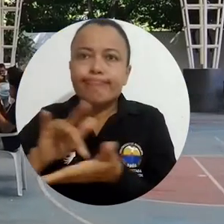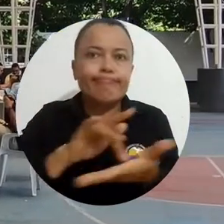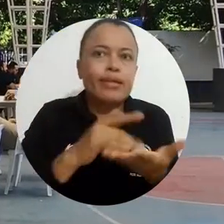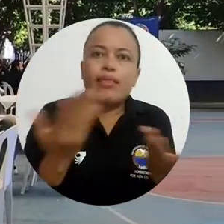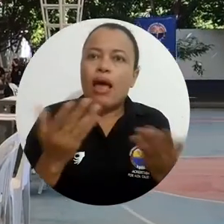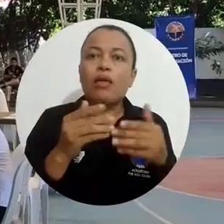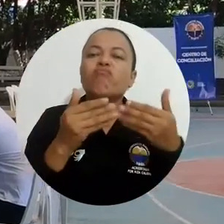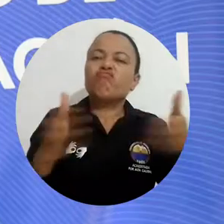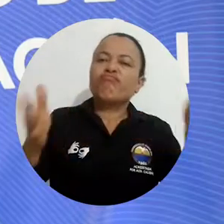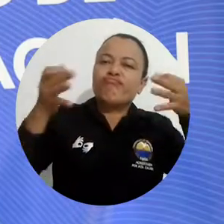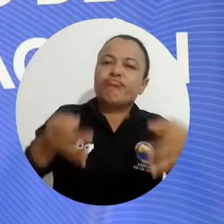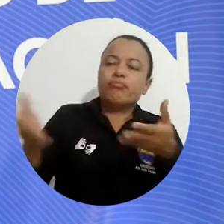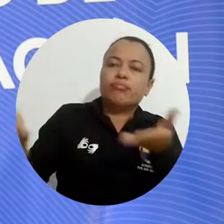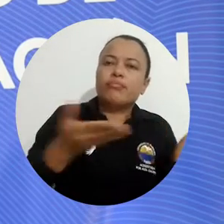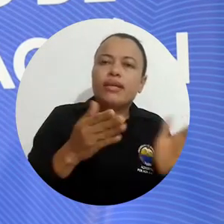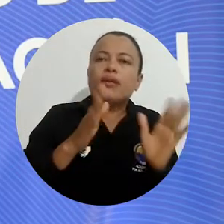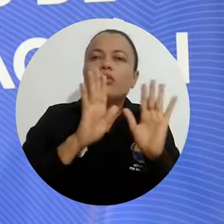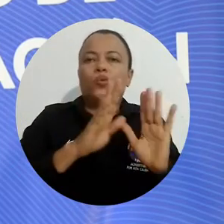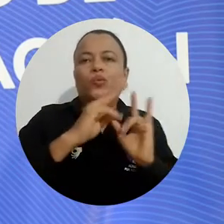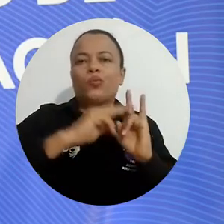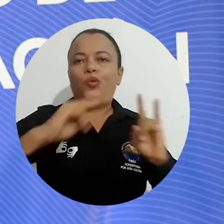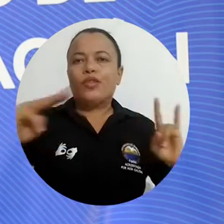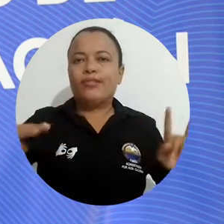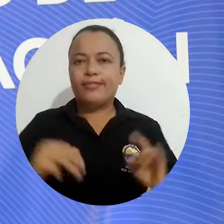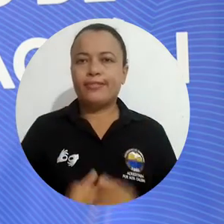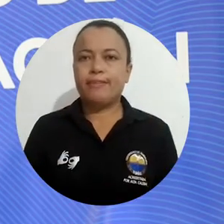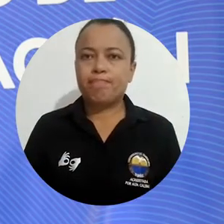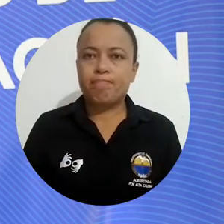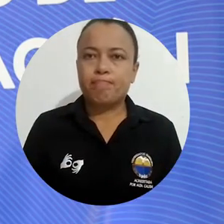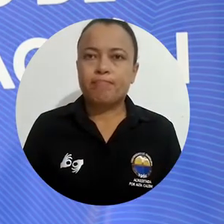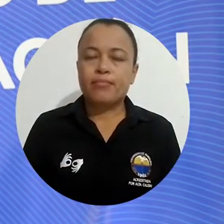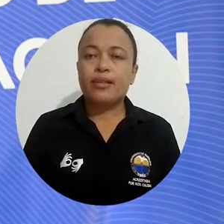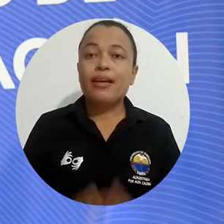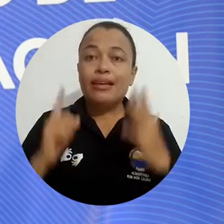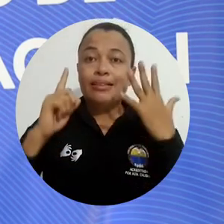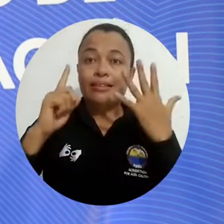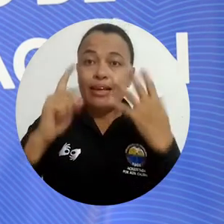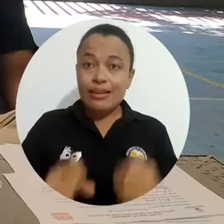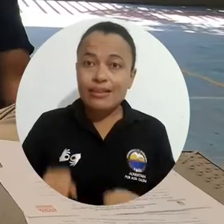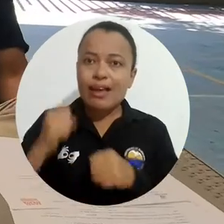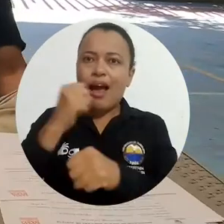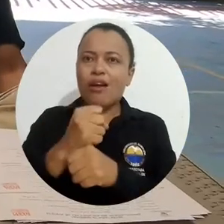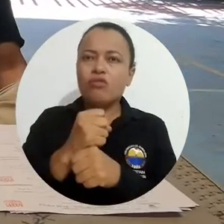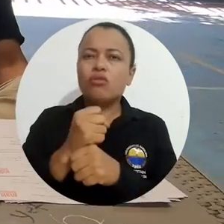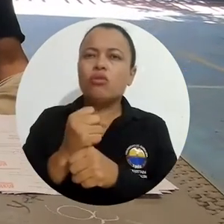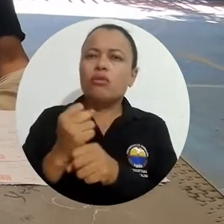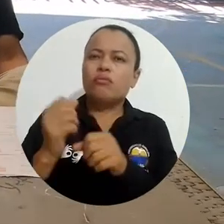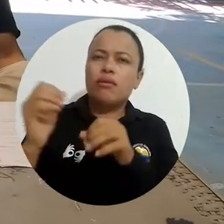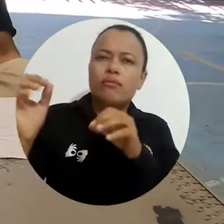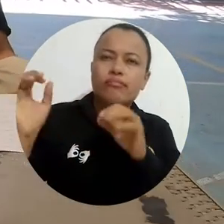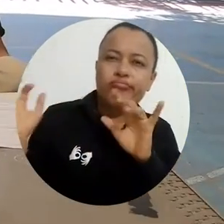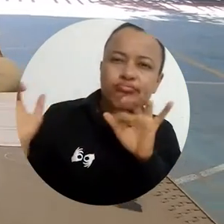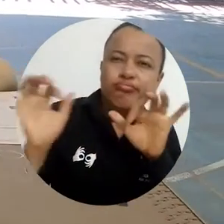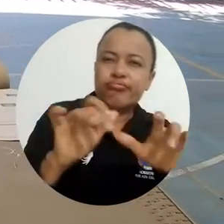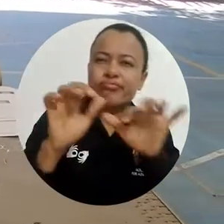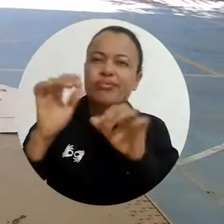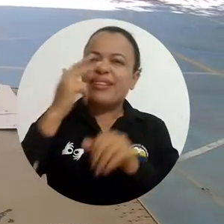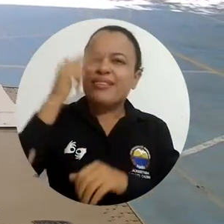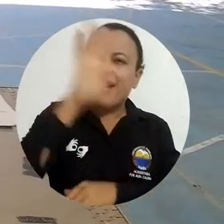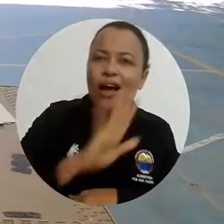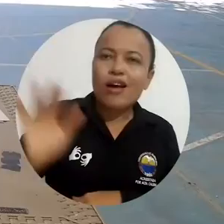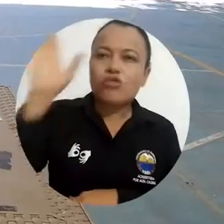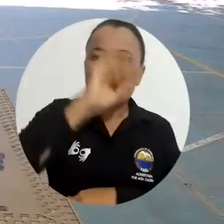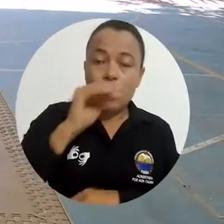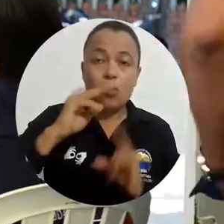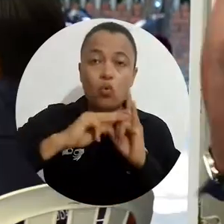y fui a varias instituciones y la única que me abrió las puertas fue la Universidad del Magdalena. Por seis años que se han desarrollado las Jornadas